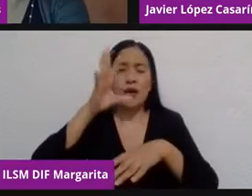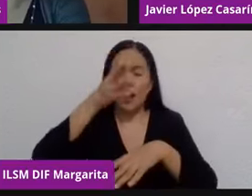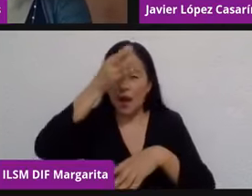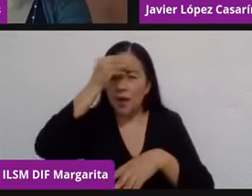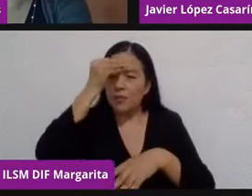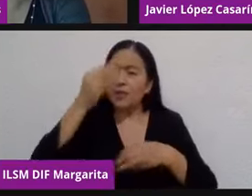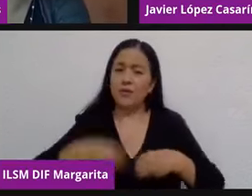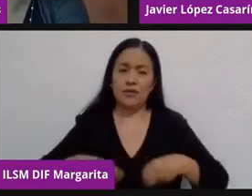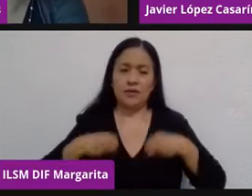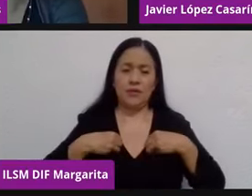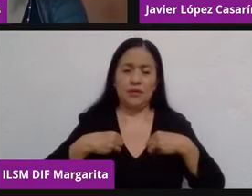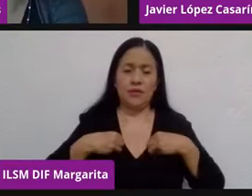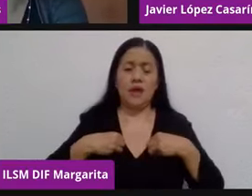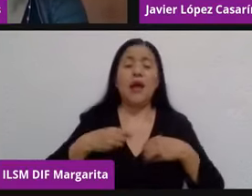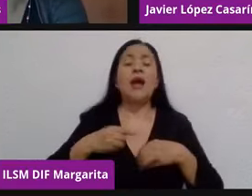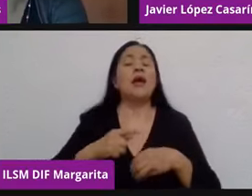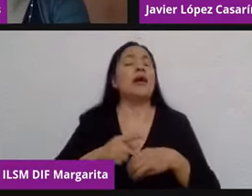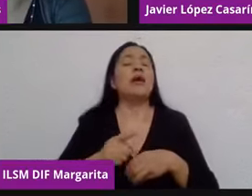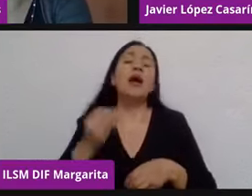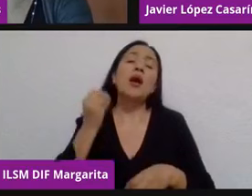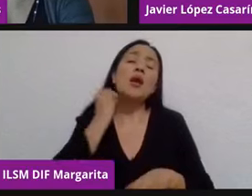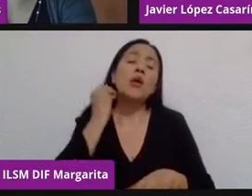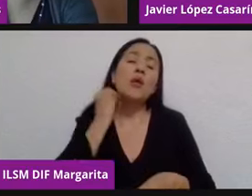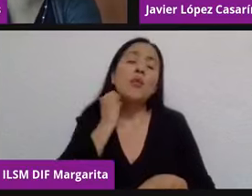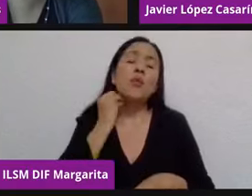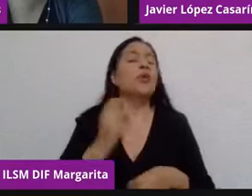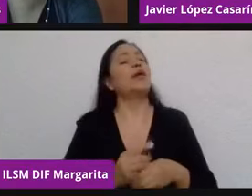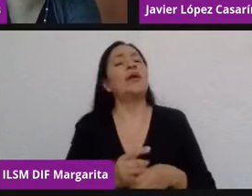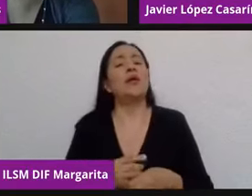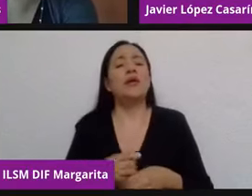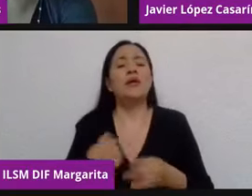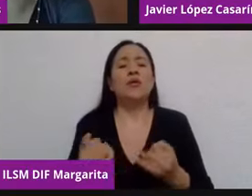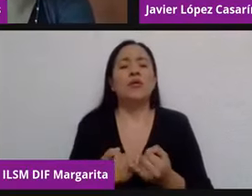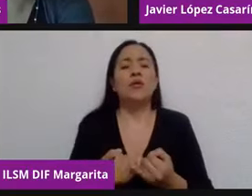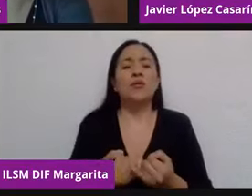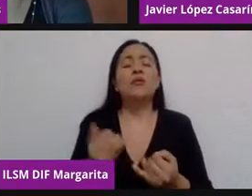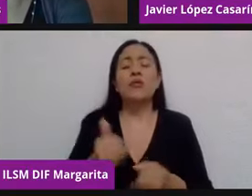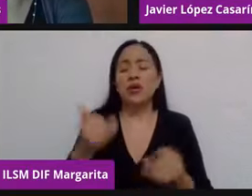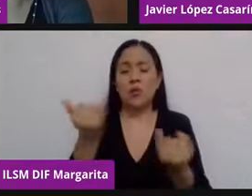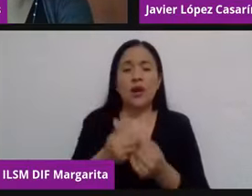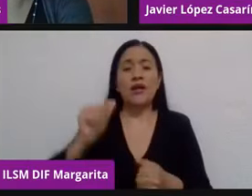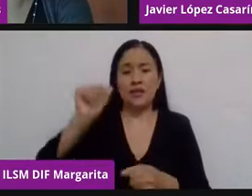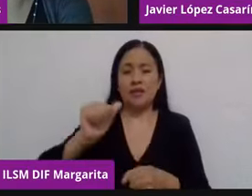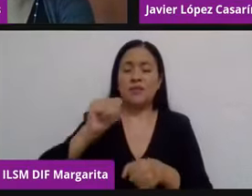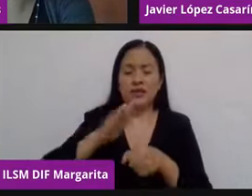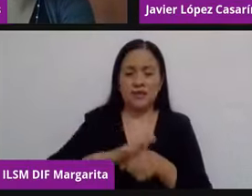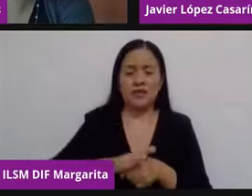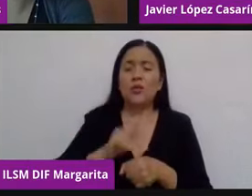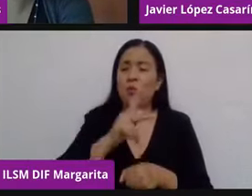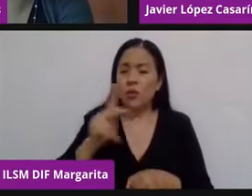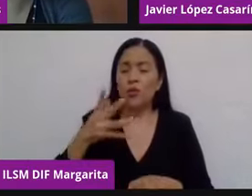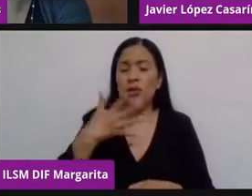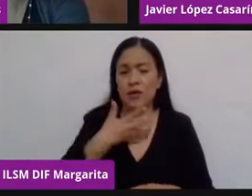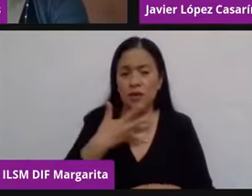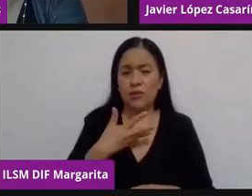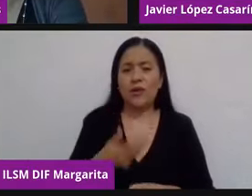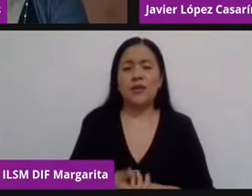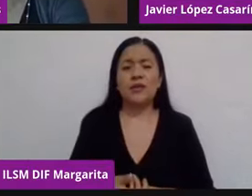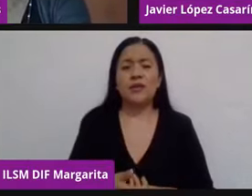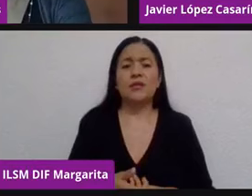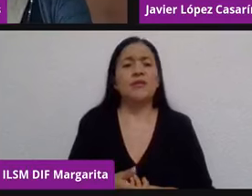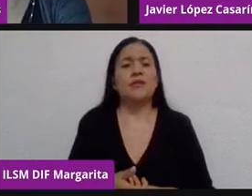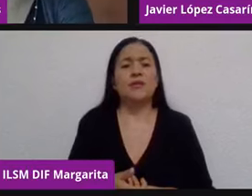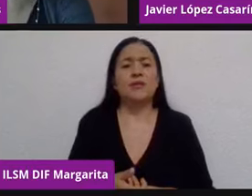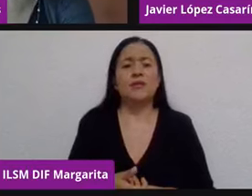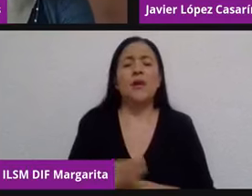vida. Licenciado en Derecho y en Ciencias Políticas, Administración Pública. Cuenta con una maestría en Dirección y Gestión